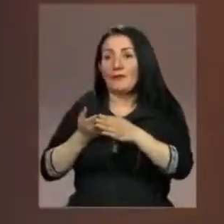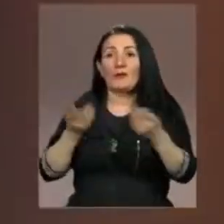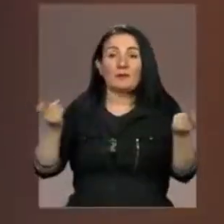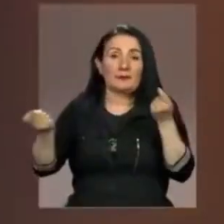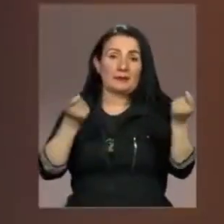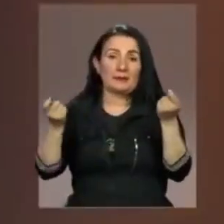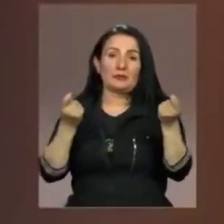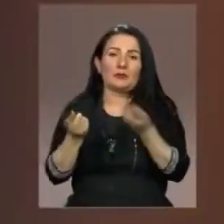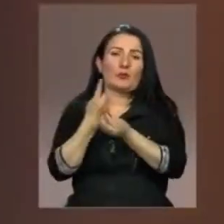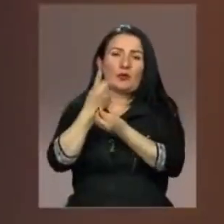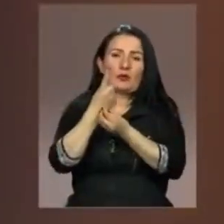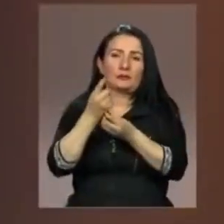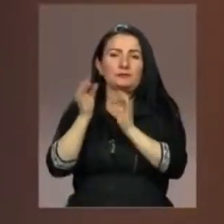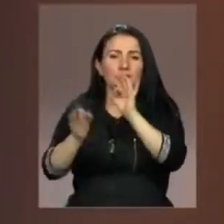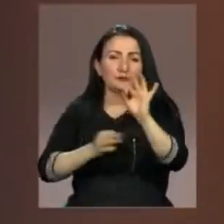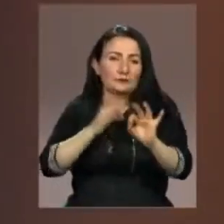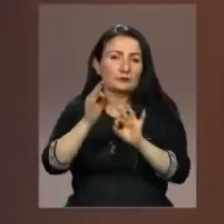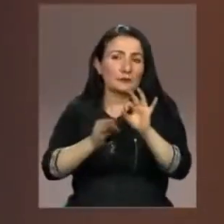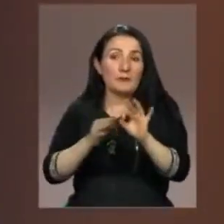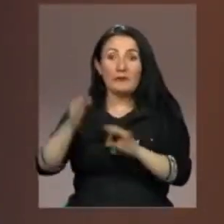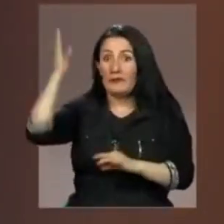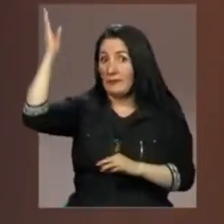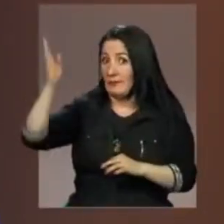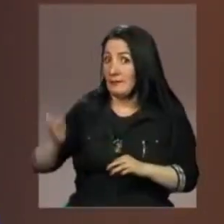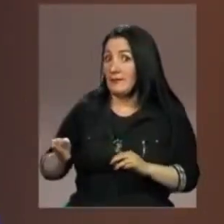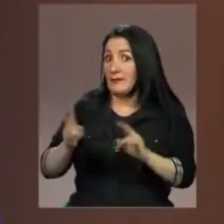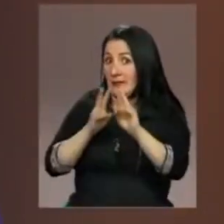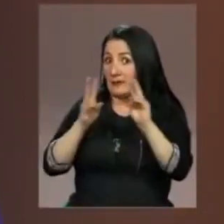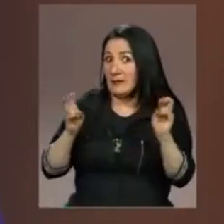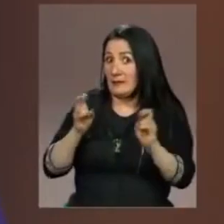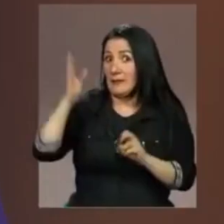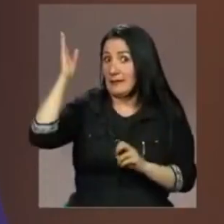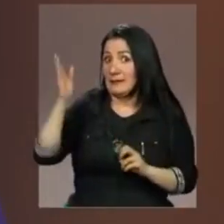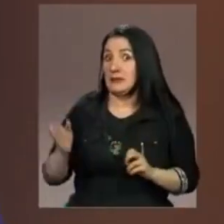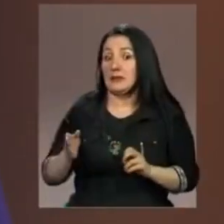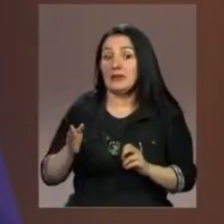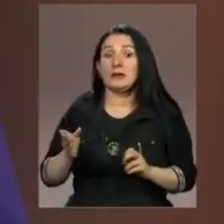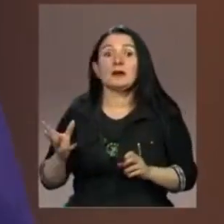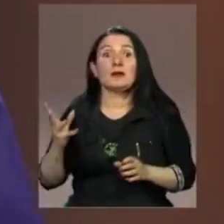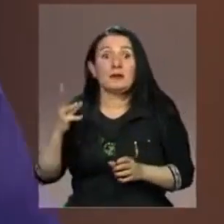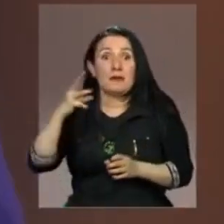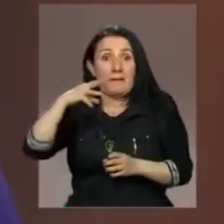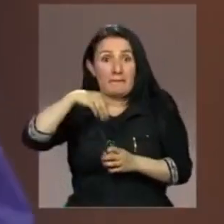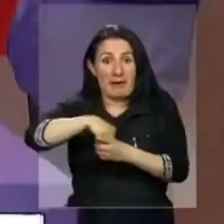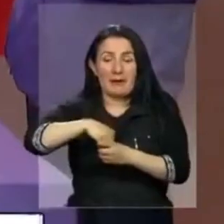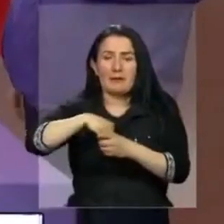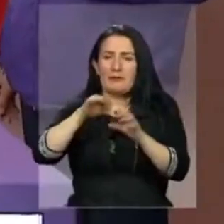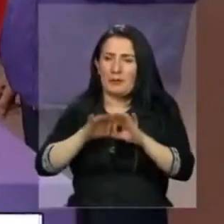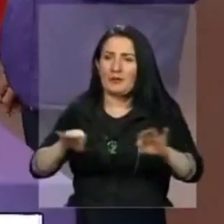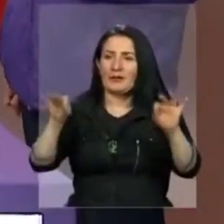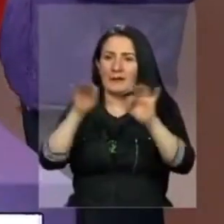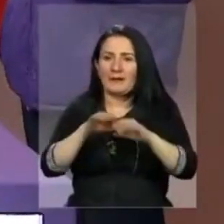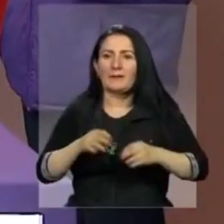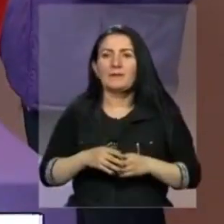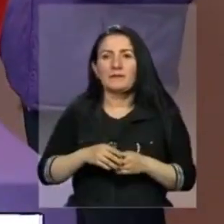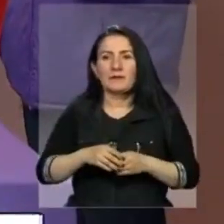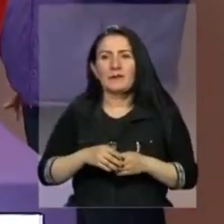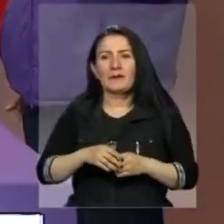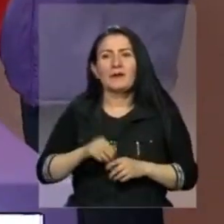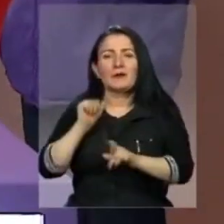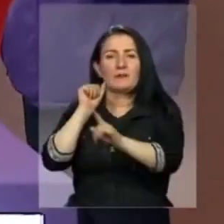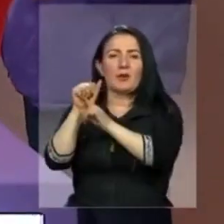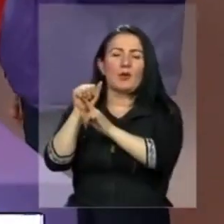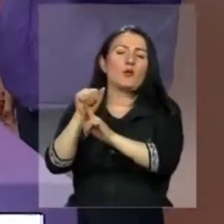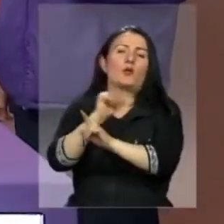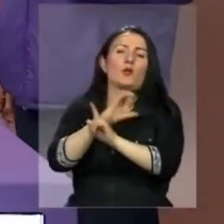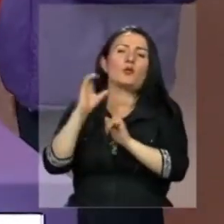manejo político cuidadoso, sobre todo en un tema como este, que es tan complejo, pero tan importante al mismo tiempo. Y tan olvidado, ¿no?